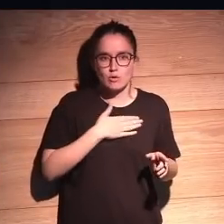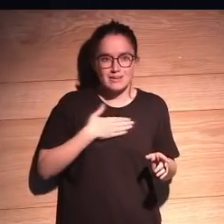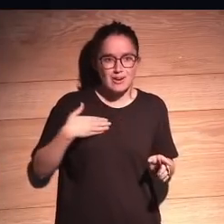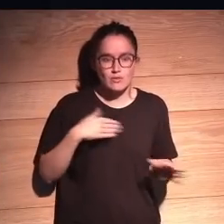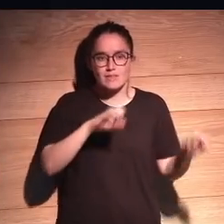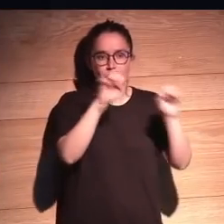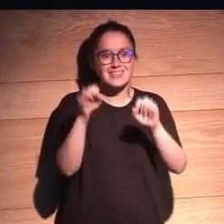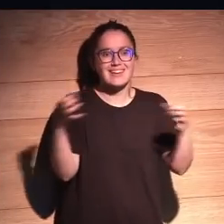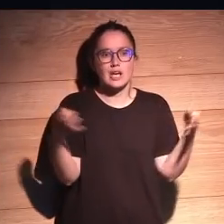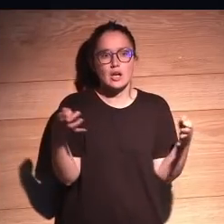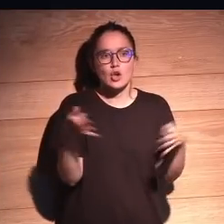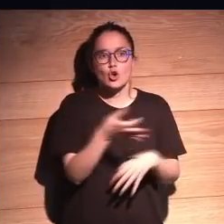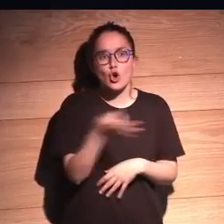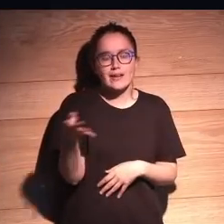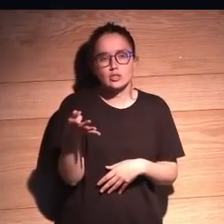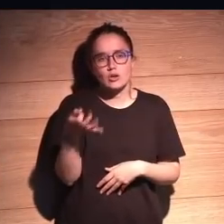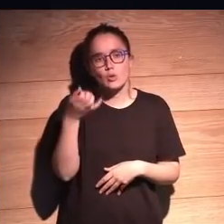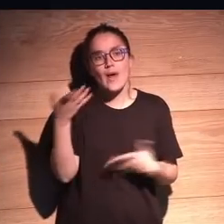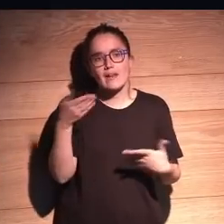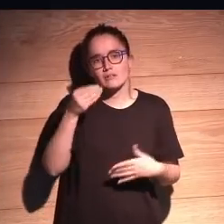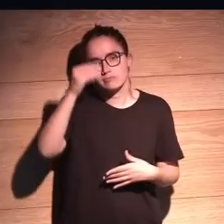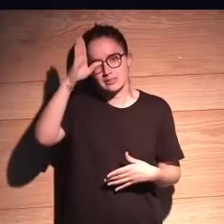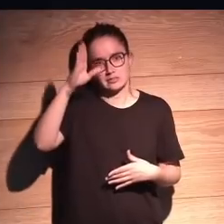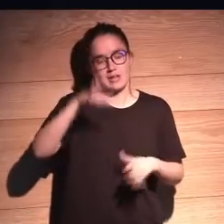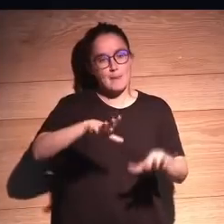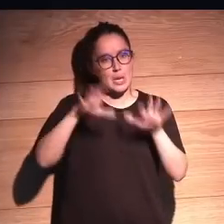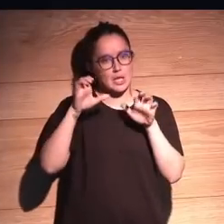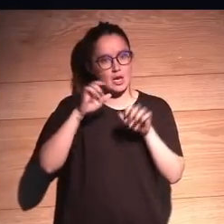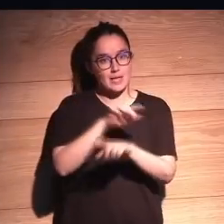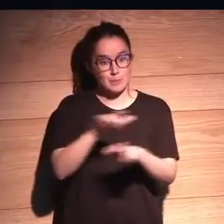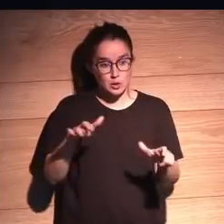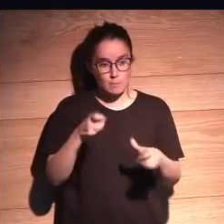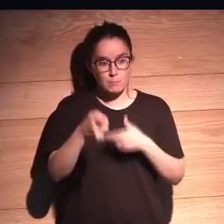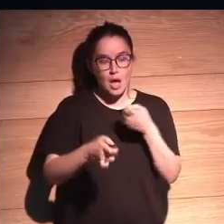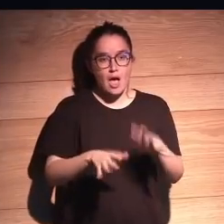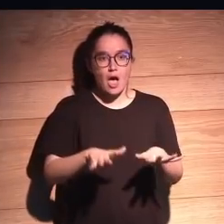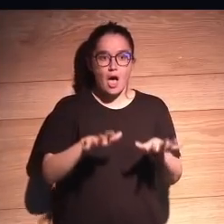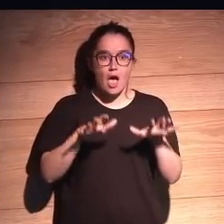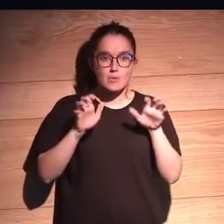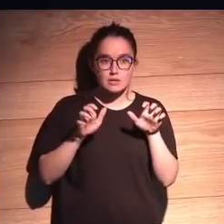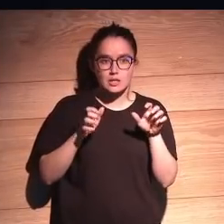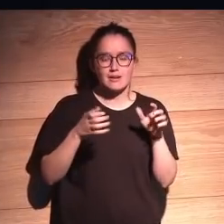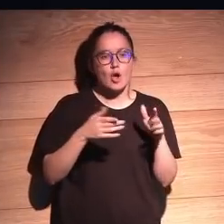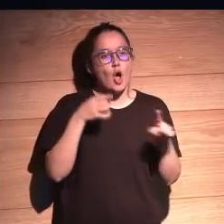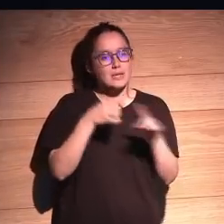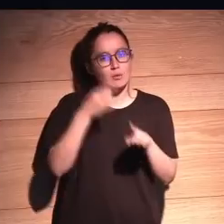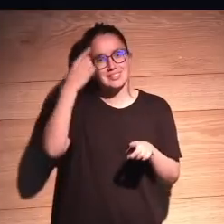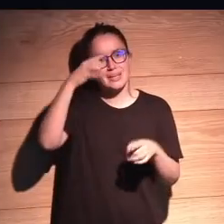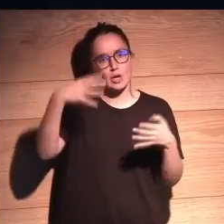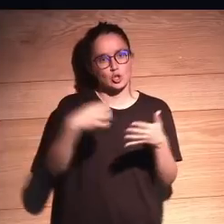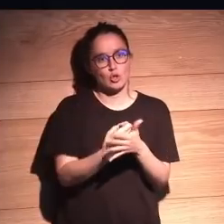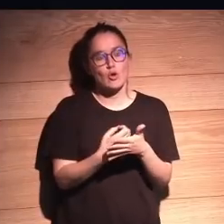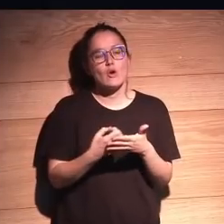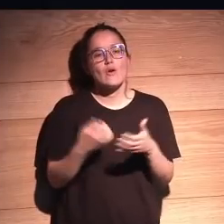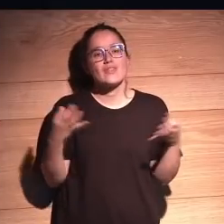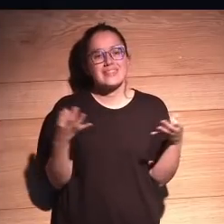aquí que lo correcto es saber, es aprender. Los humanos vamos a aprender, vamos a saberlo todo. Lo que